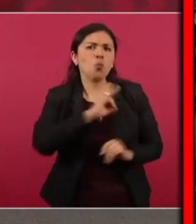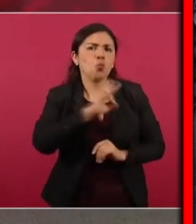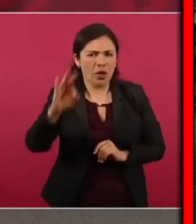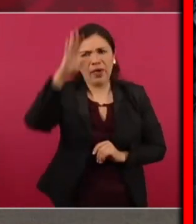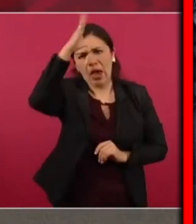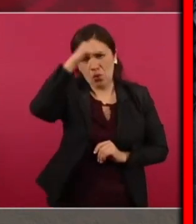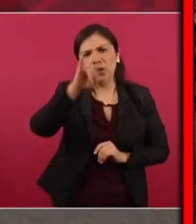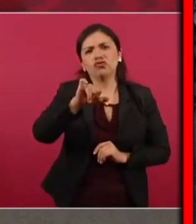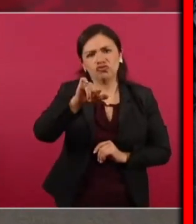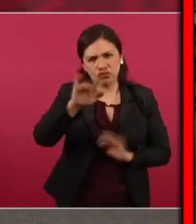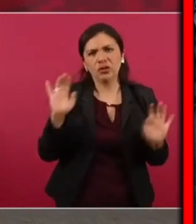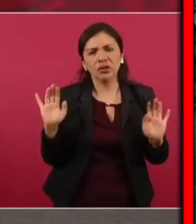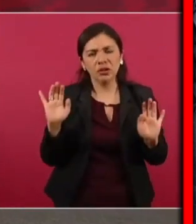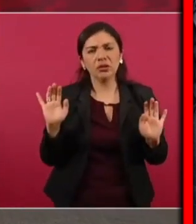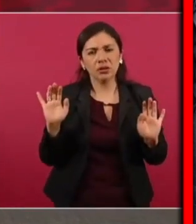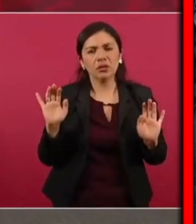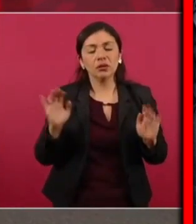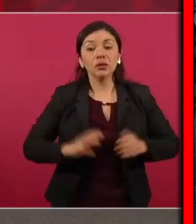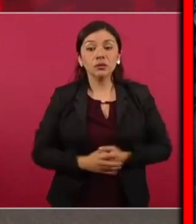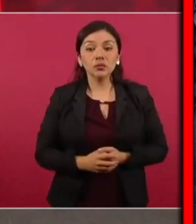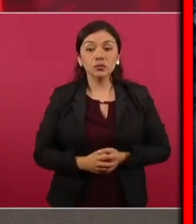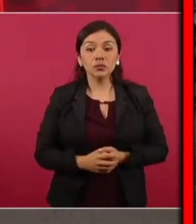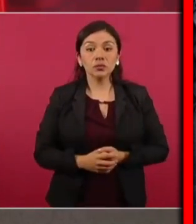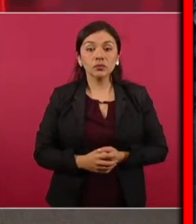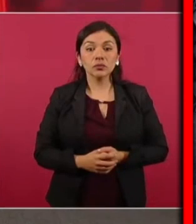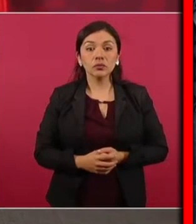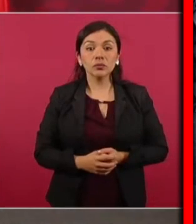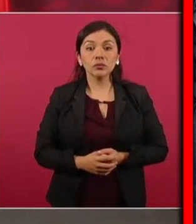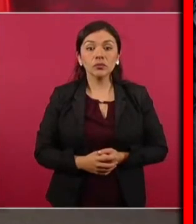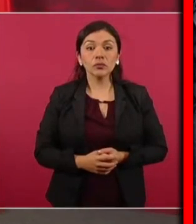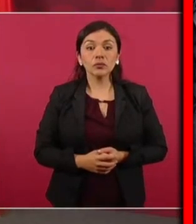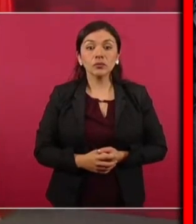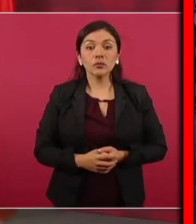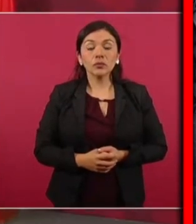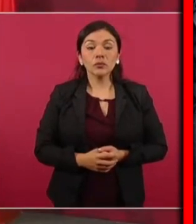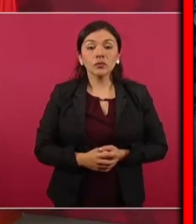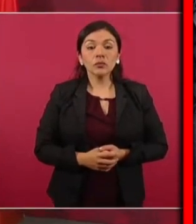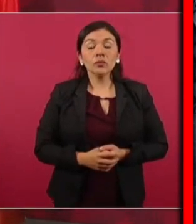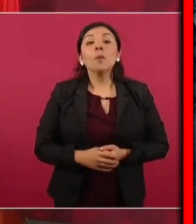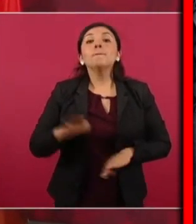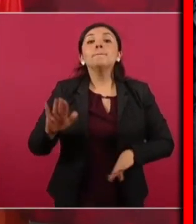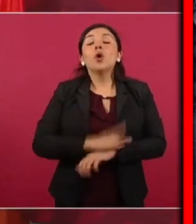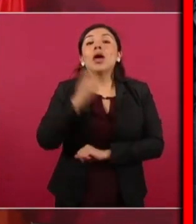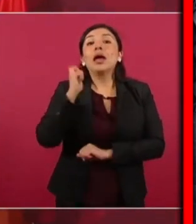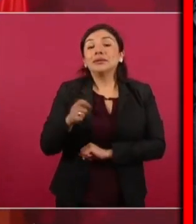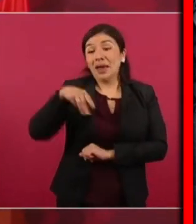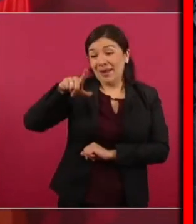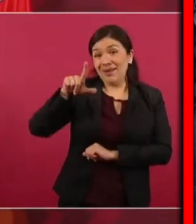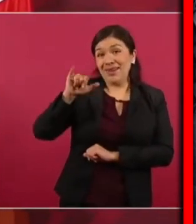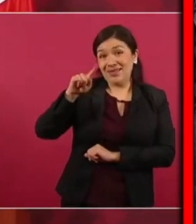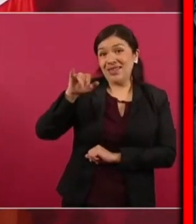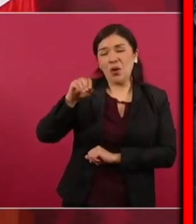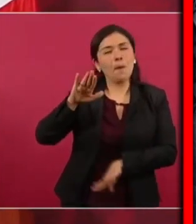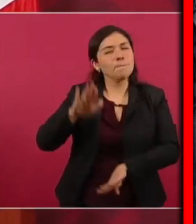relación porque se trata repito de un mineral estratégico